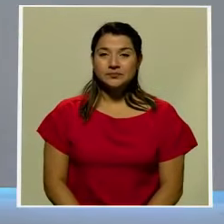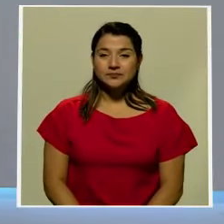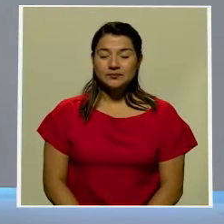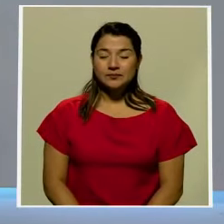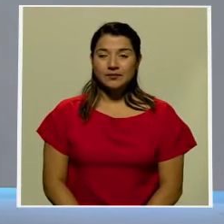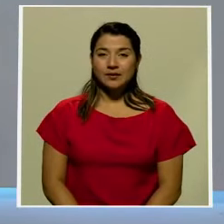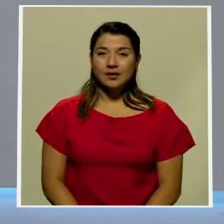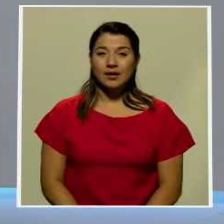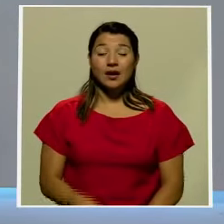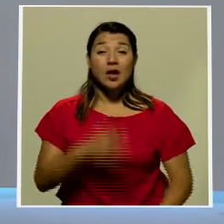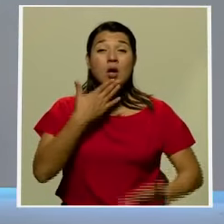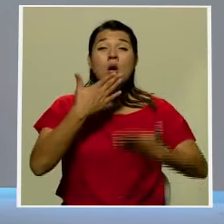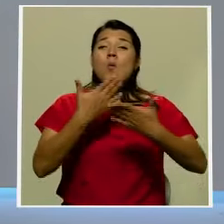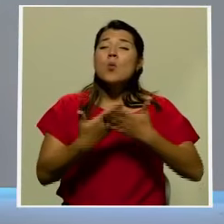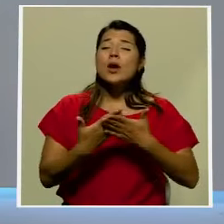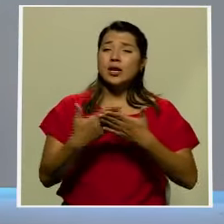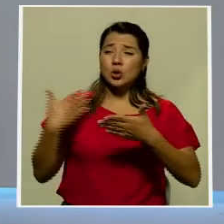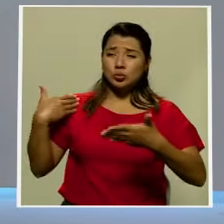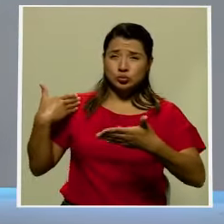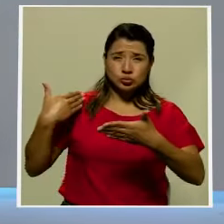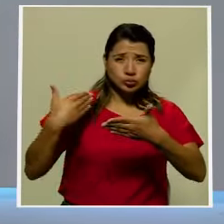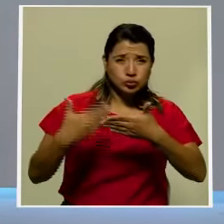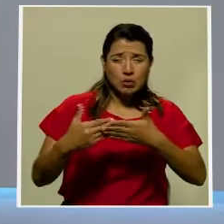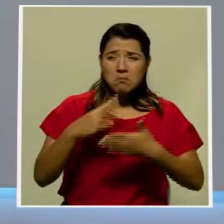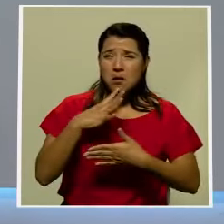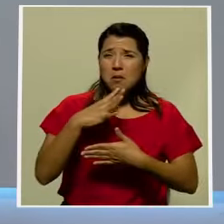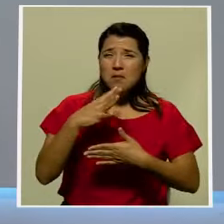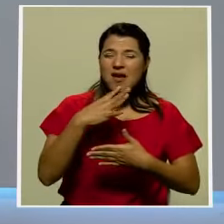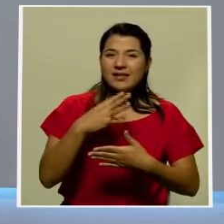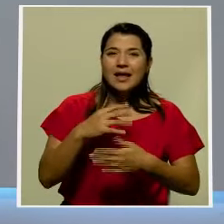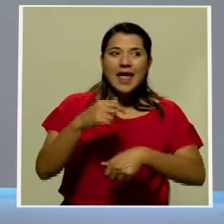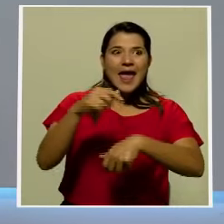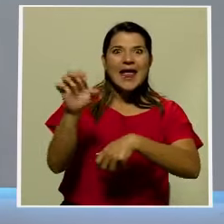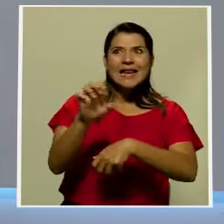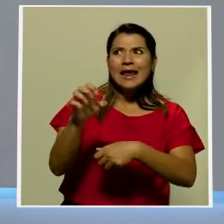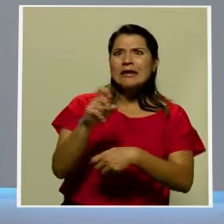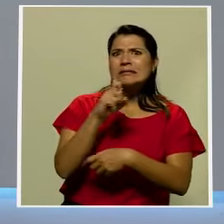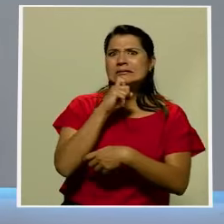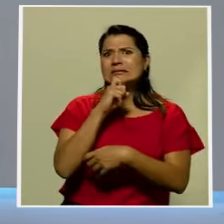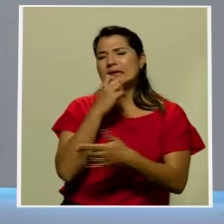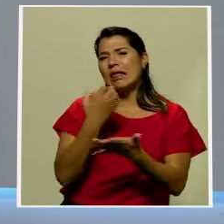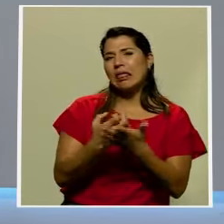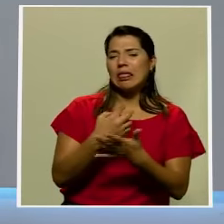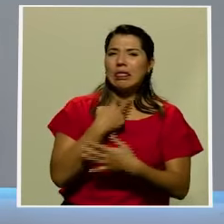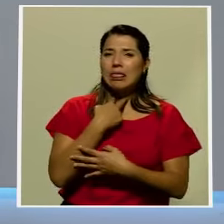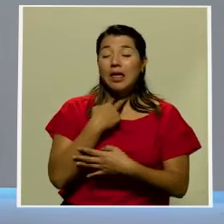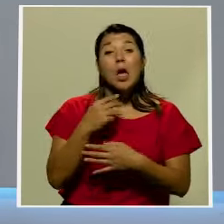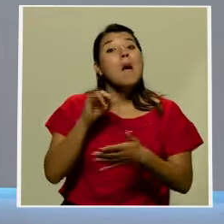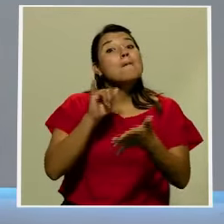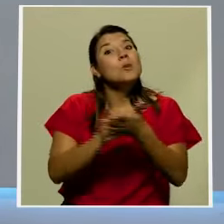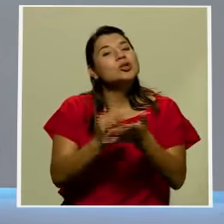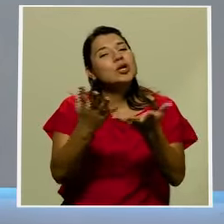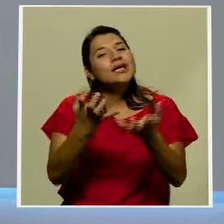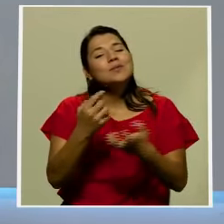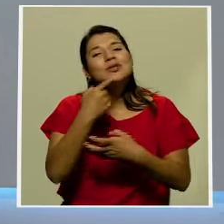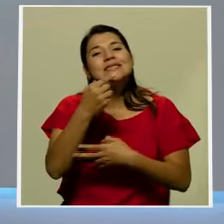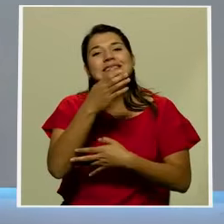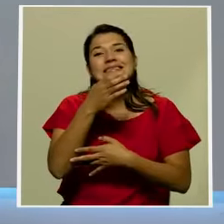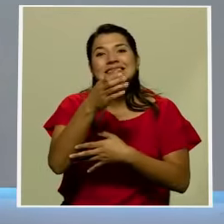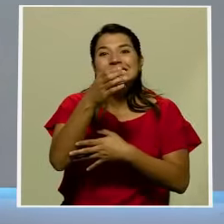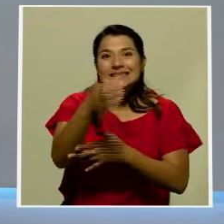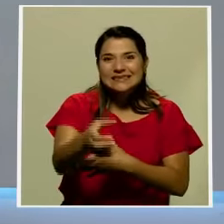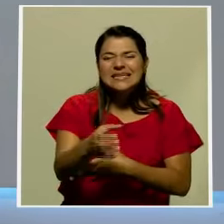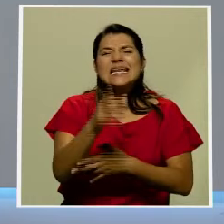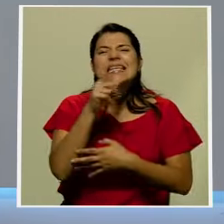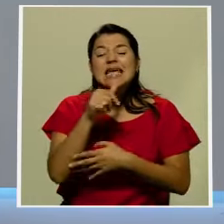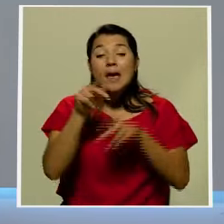Bueno, y mucho se habla durante estos días de la famosa Cuesta de Enero. Es por eso que quisimos realizar algunas recomendaciones por parte de los